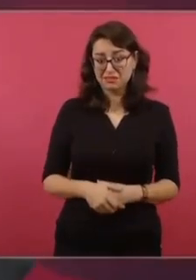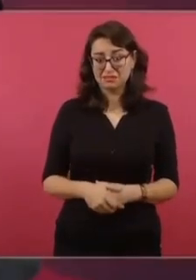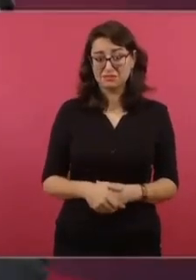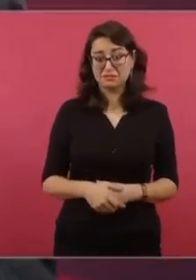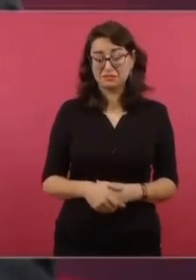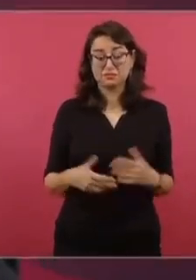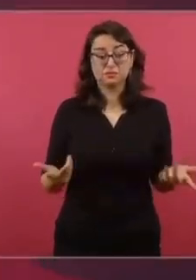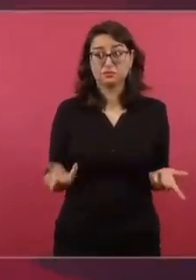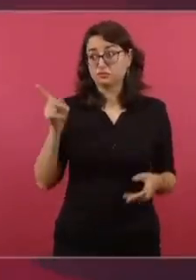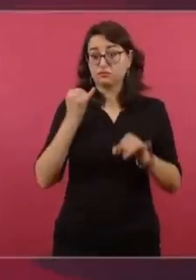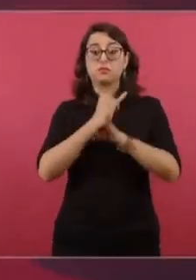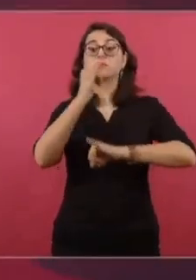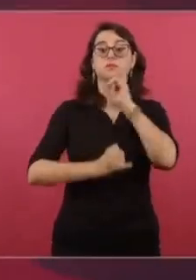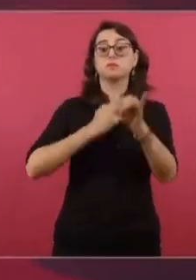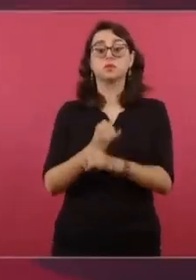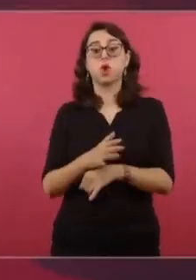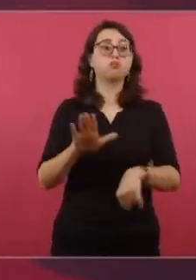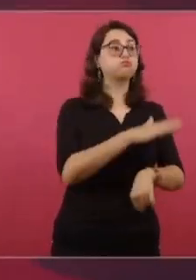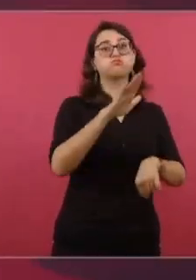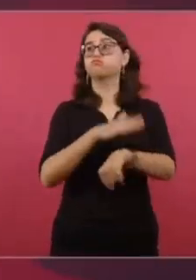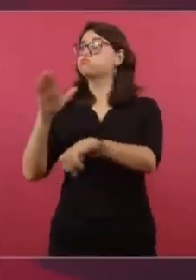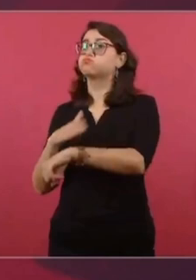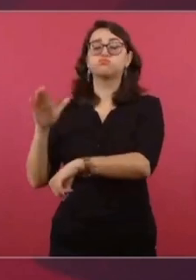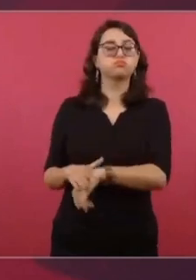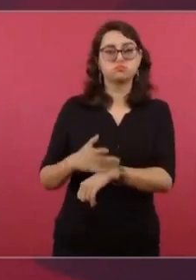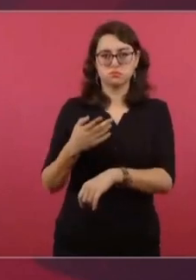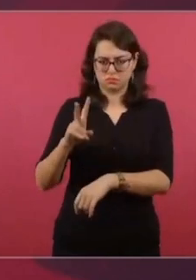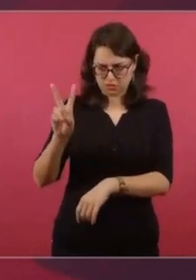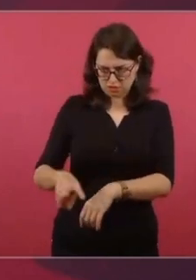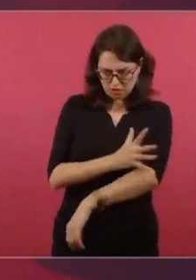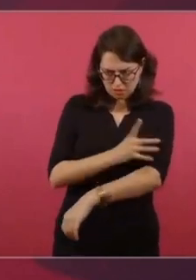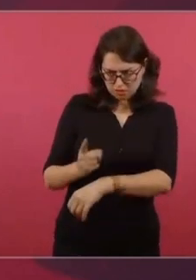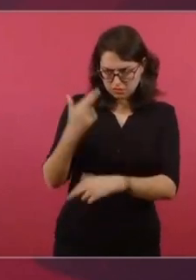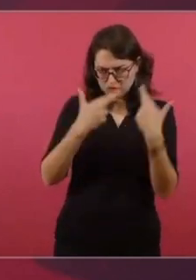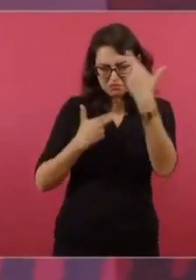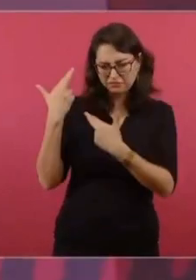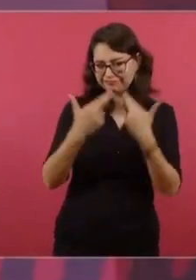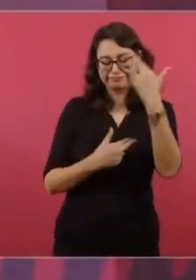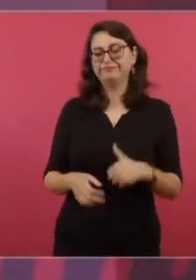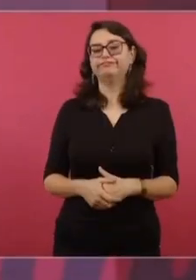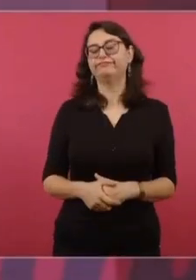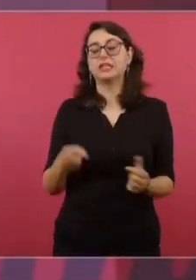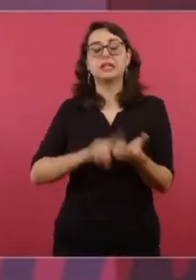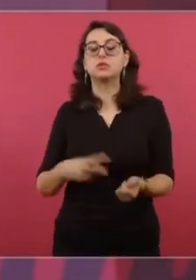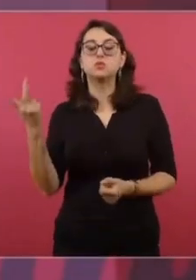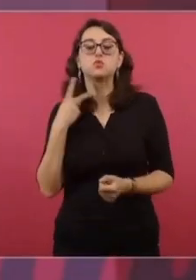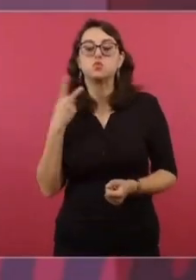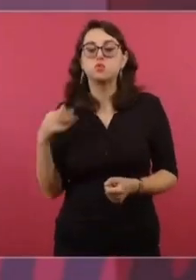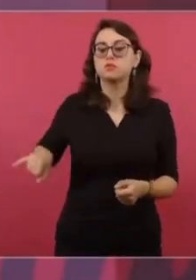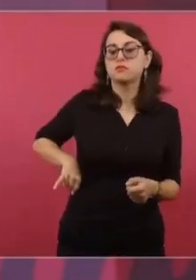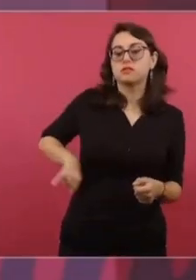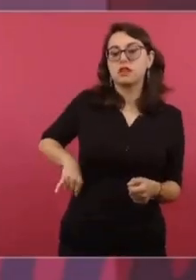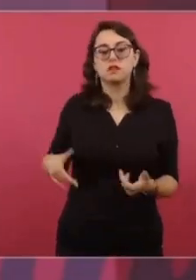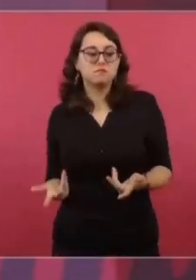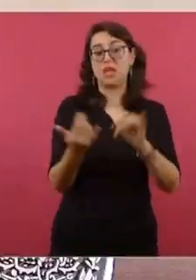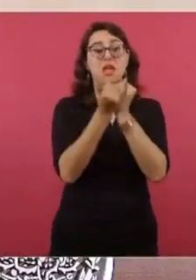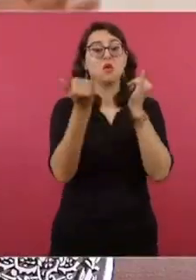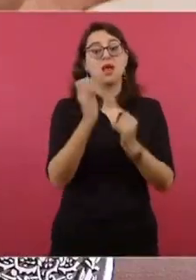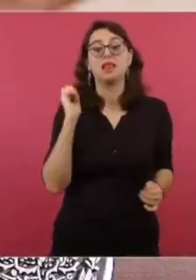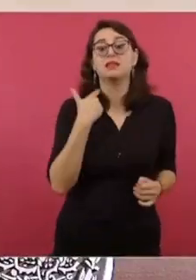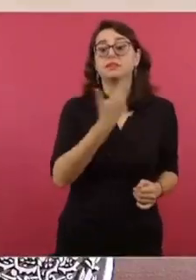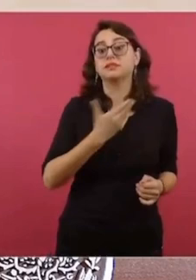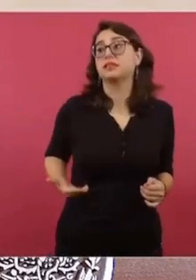Son calificadoras que actúan en función de intereses. Lo peor de todo es que hasta se les tiene que pagar.